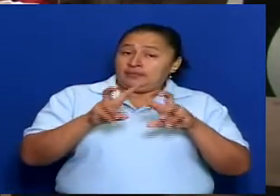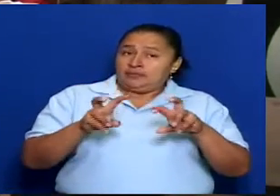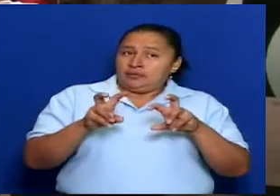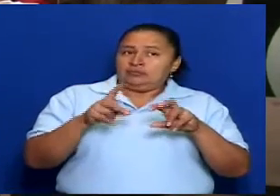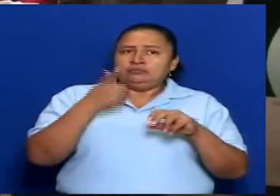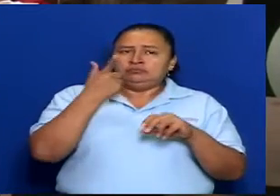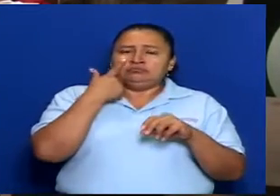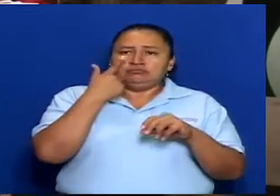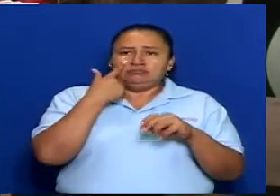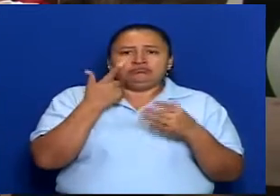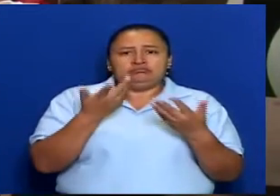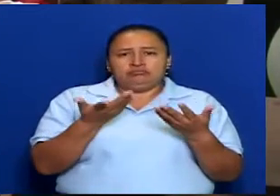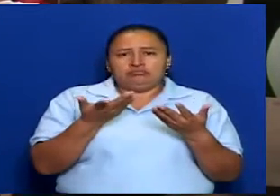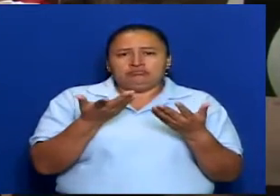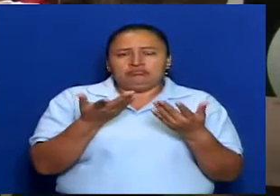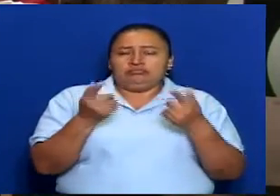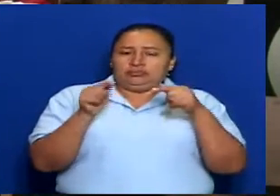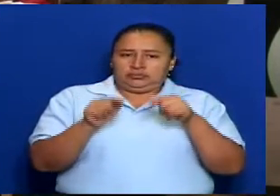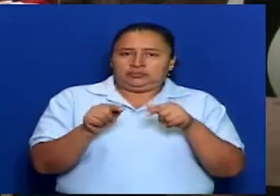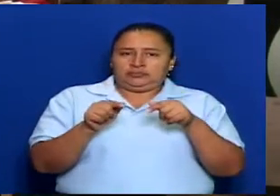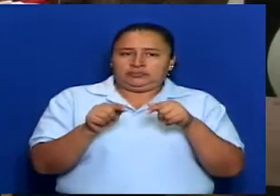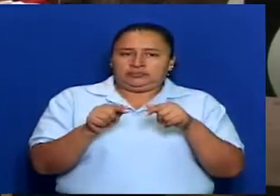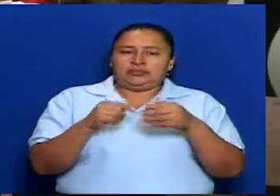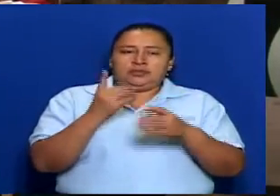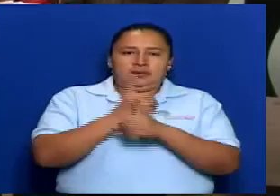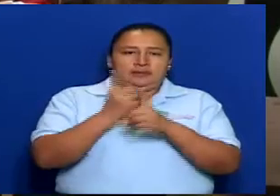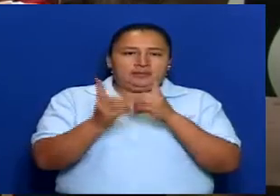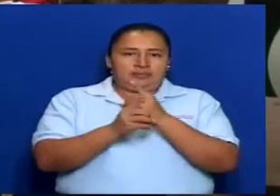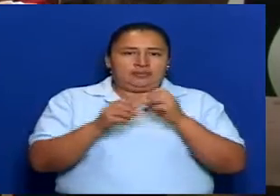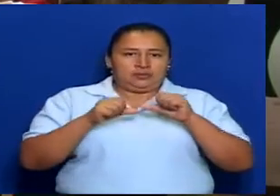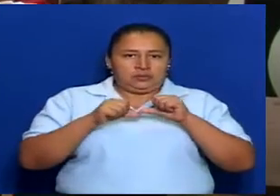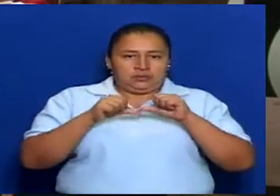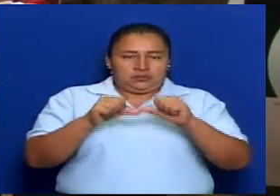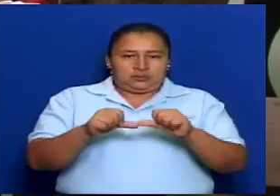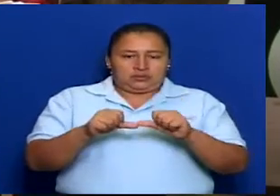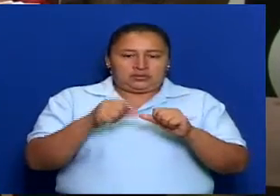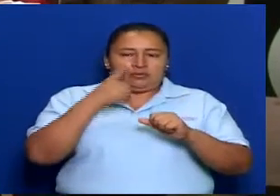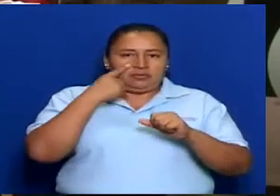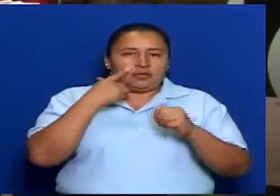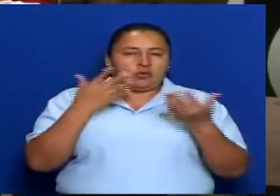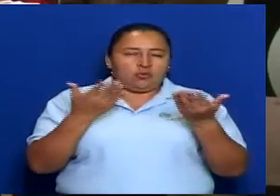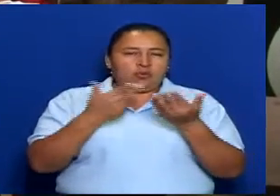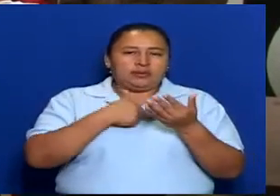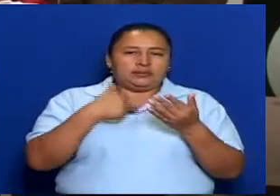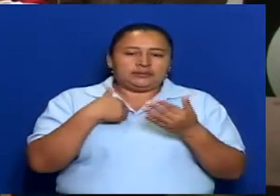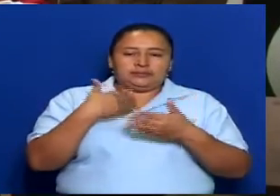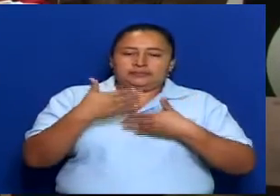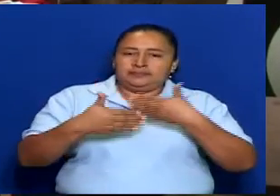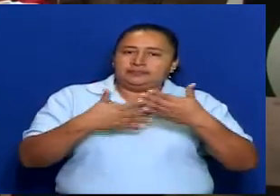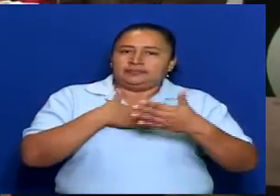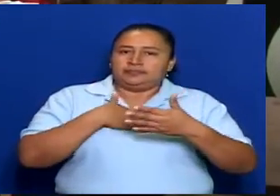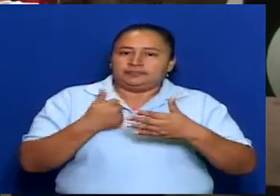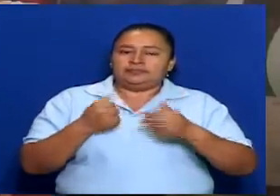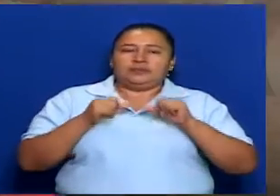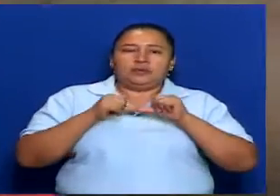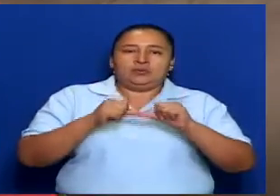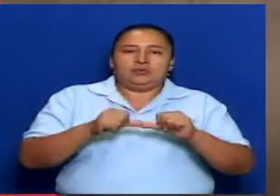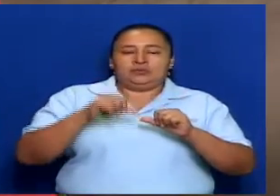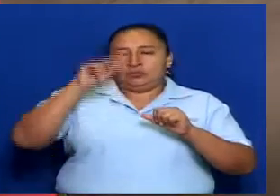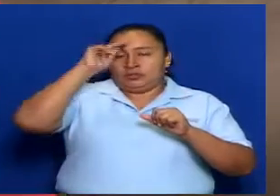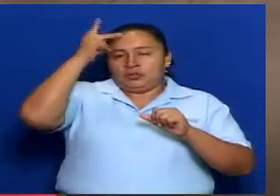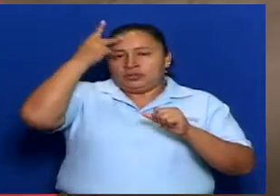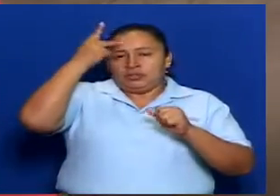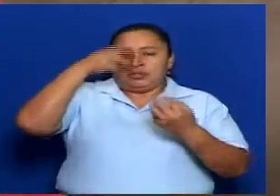que esto había que continuar y a ver todo lo que teníamos que mejorar y seguimos con las políticas de